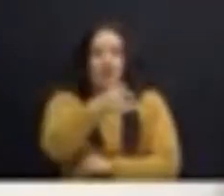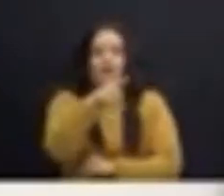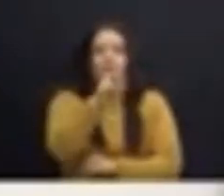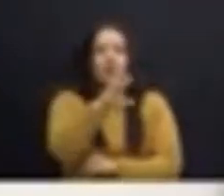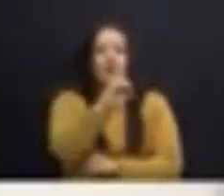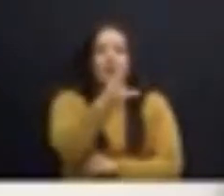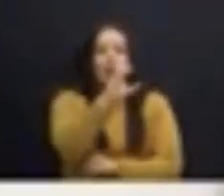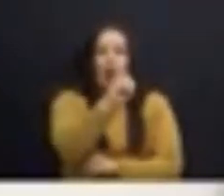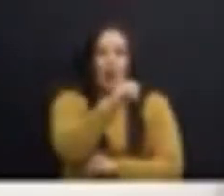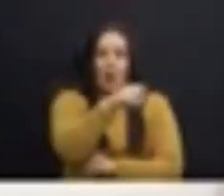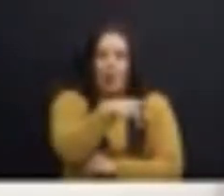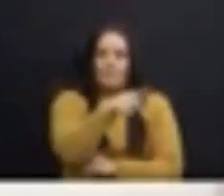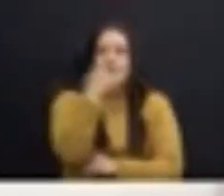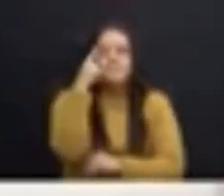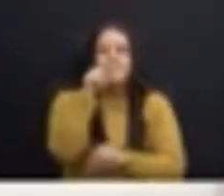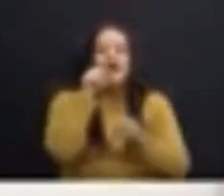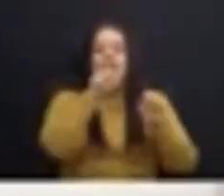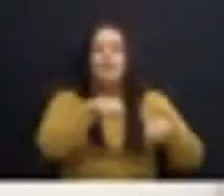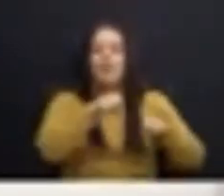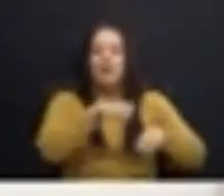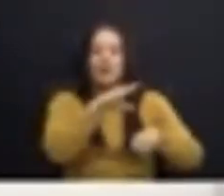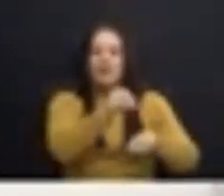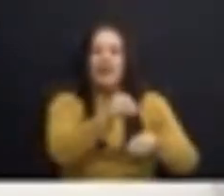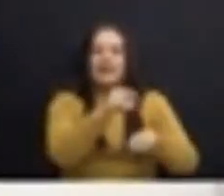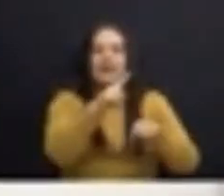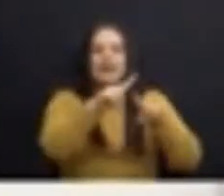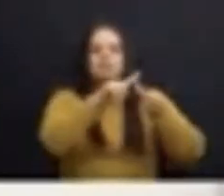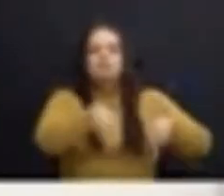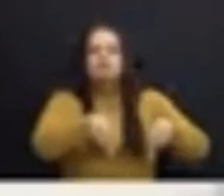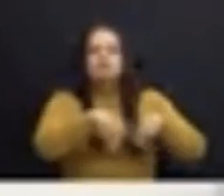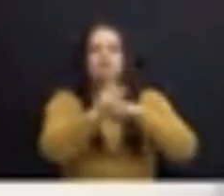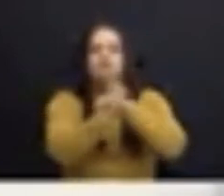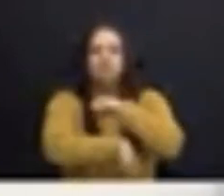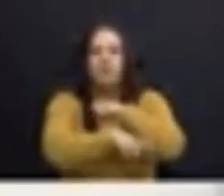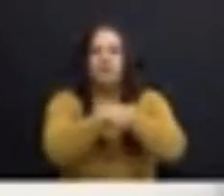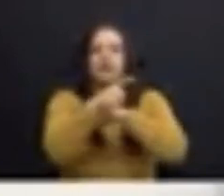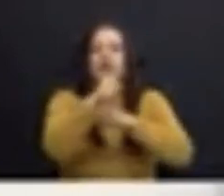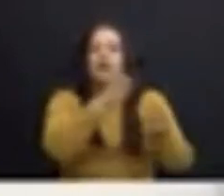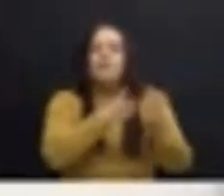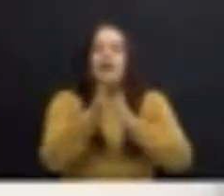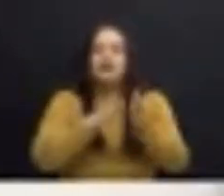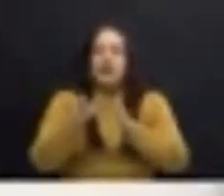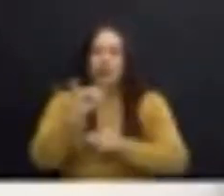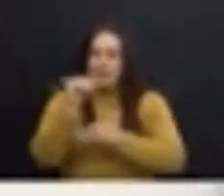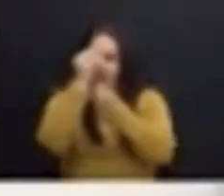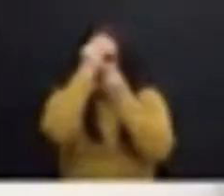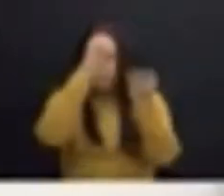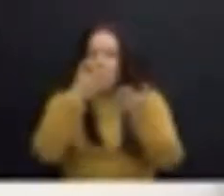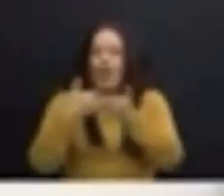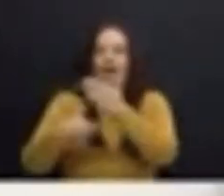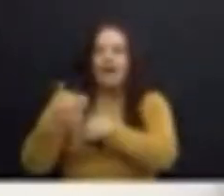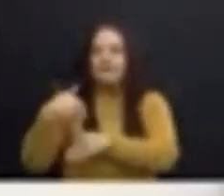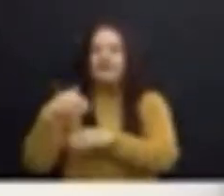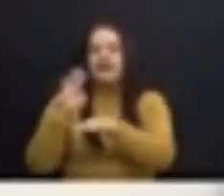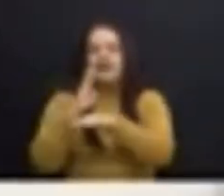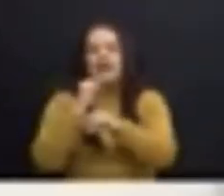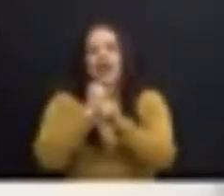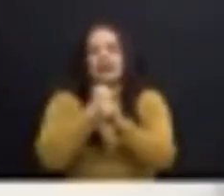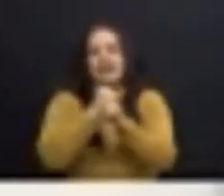planteándole los mismos argumentos que previamente había dado la institución financiera para defenderse del proceso de investigación.